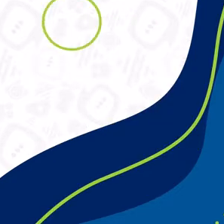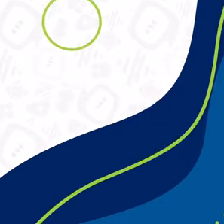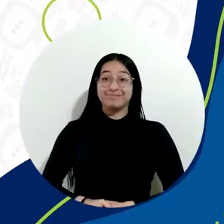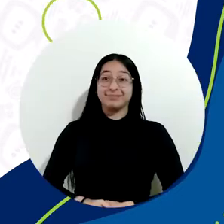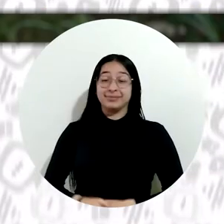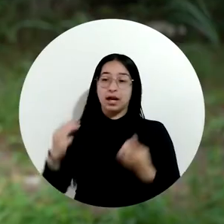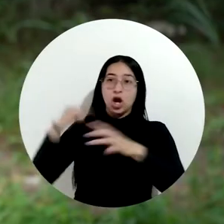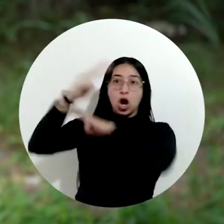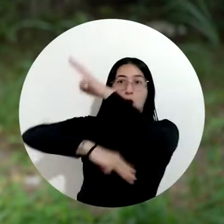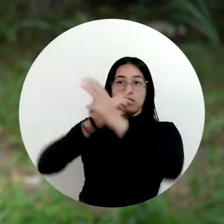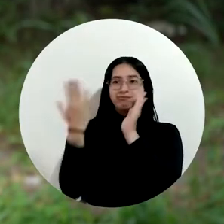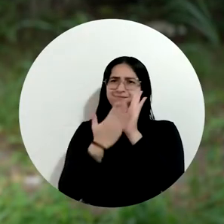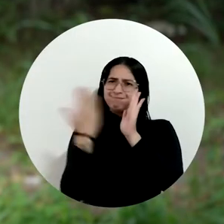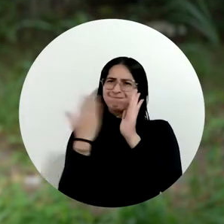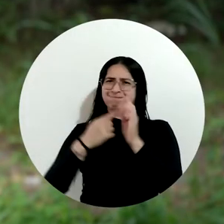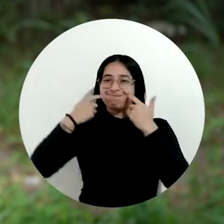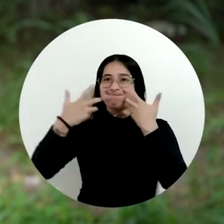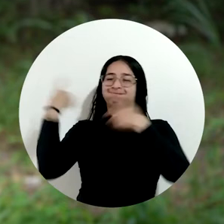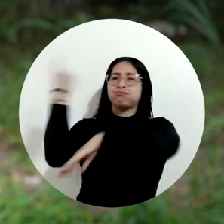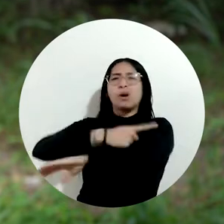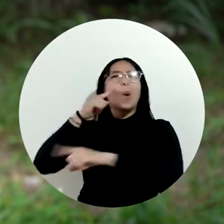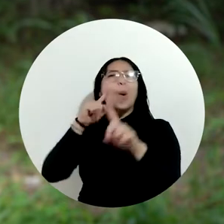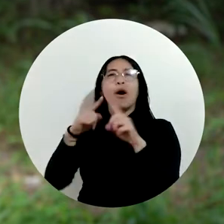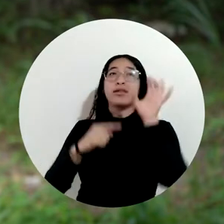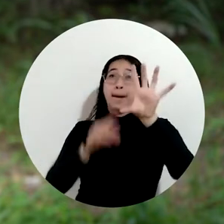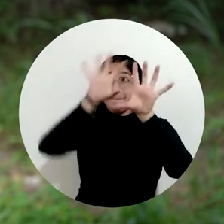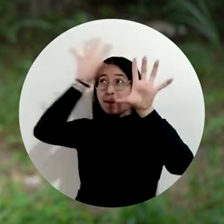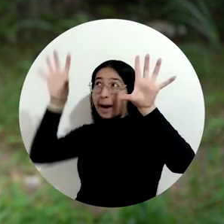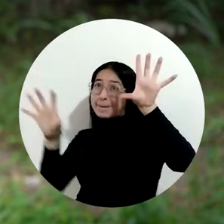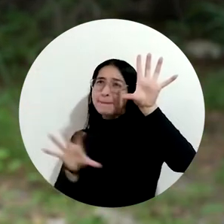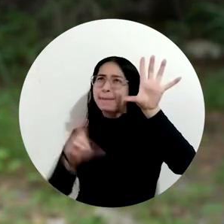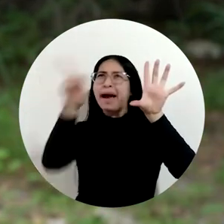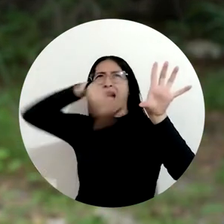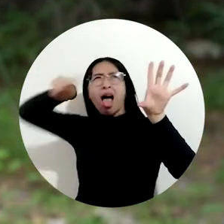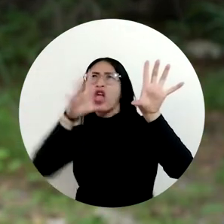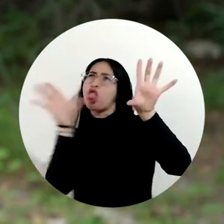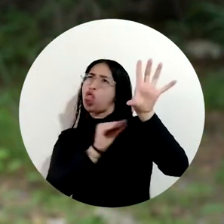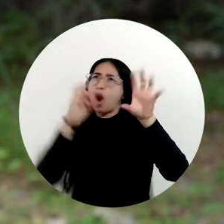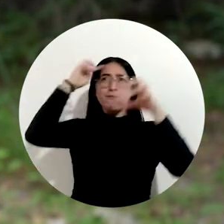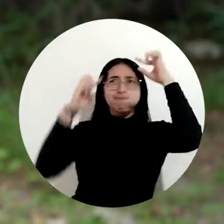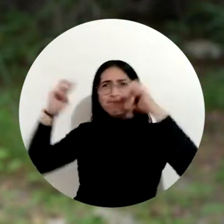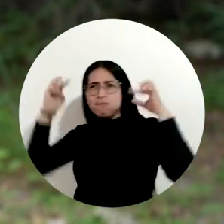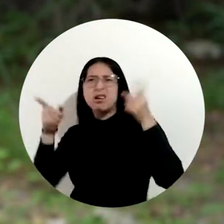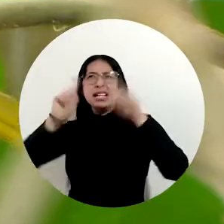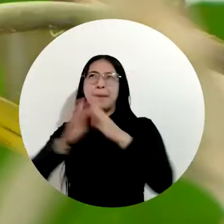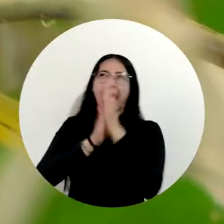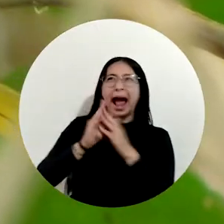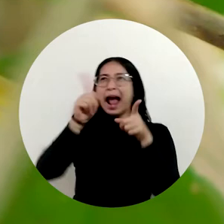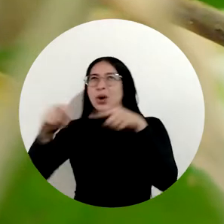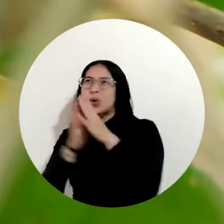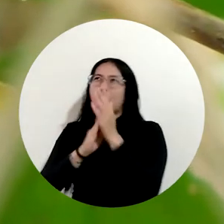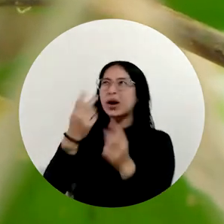El Global Big Day se trata de que en todos los países del mundo, tanto profesionales como aficionados,